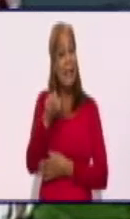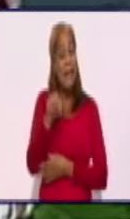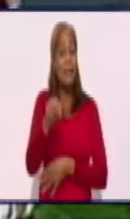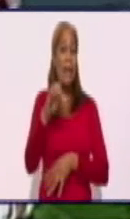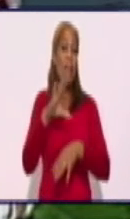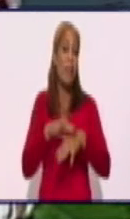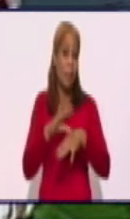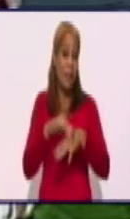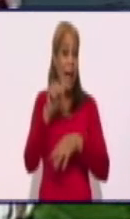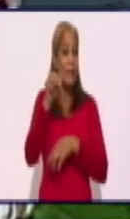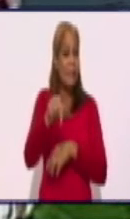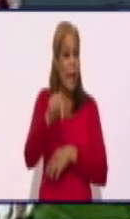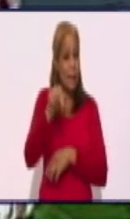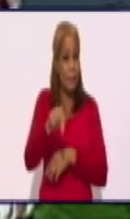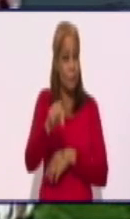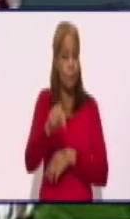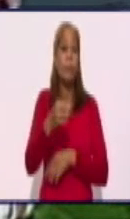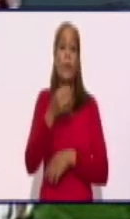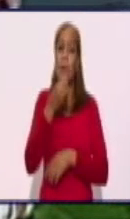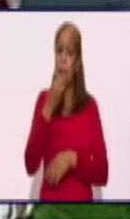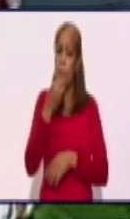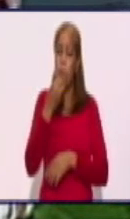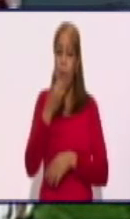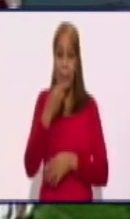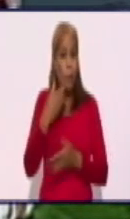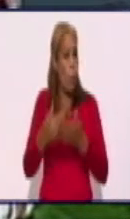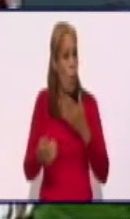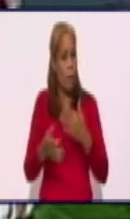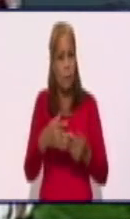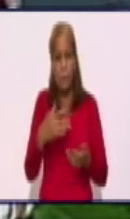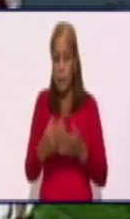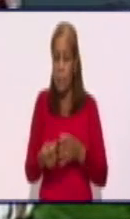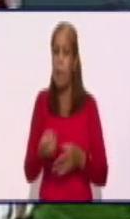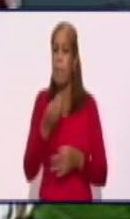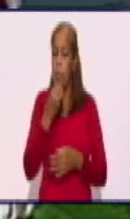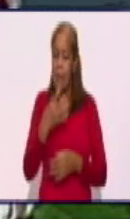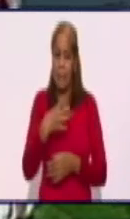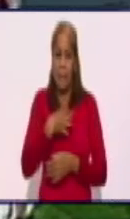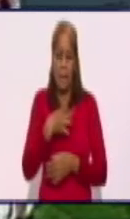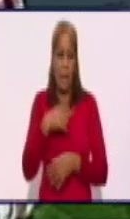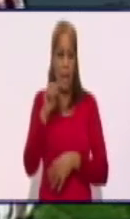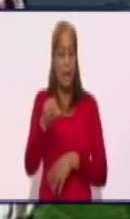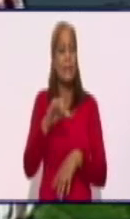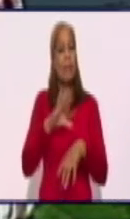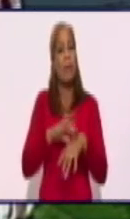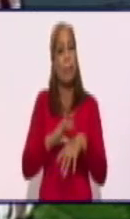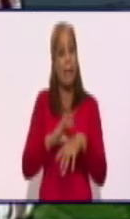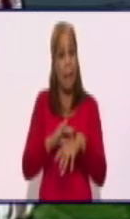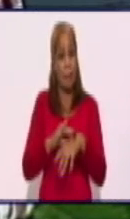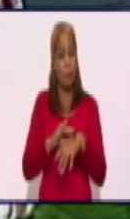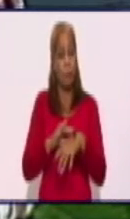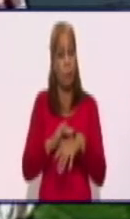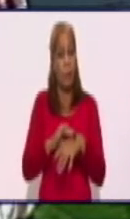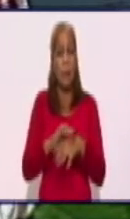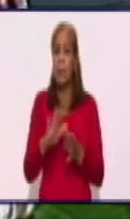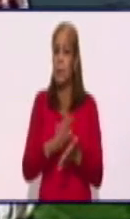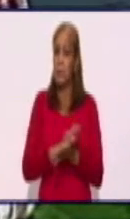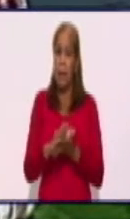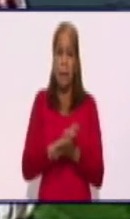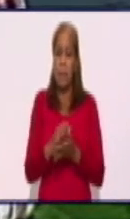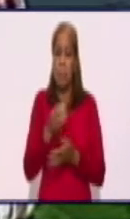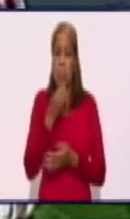que puede... Todos podemos ser víctimas de esa enfermedad. Nadie se puede sentir